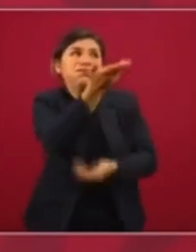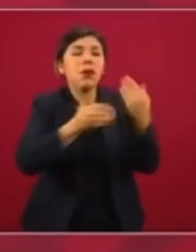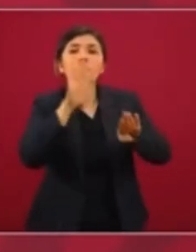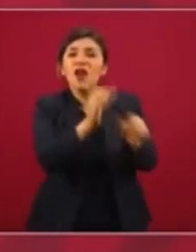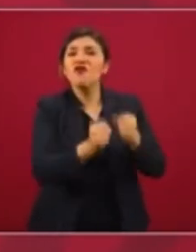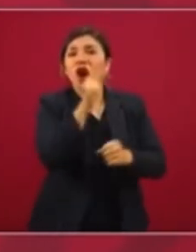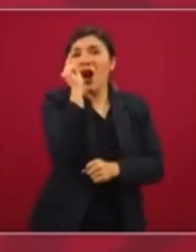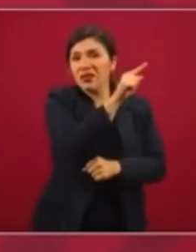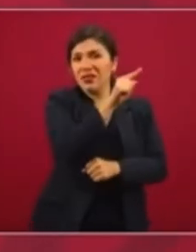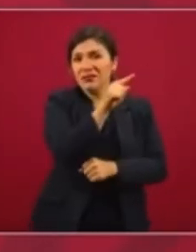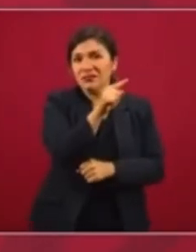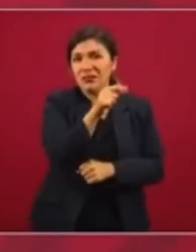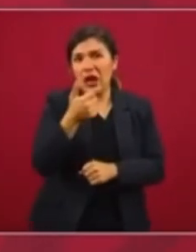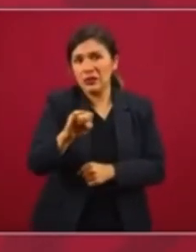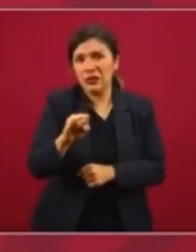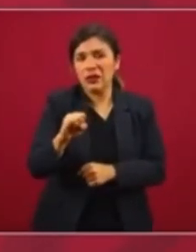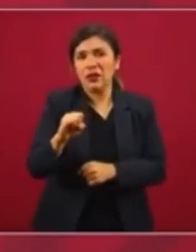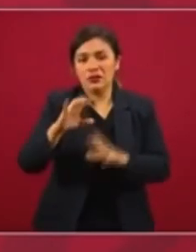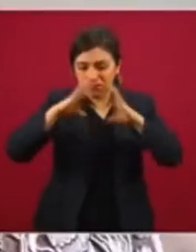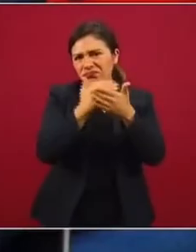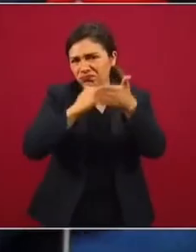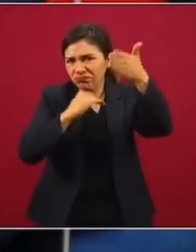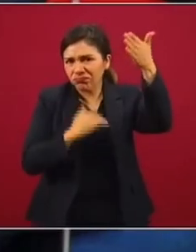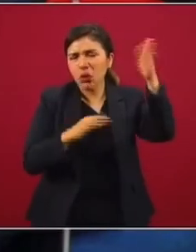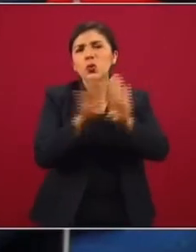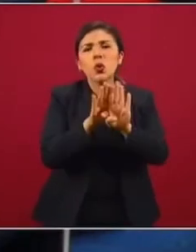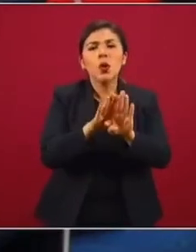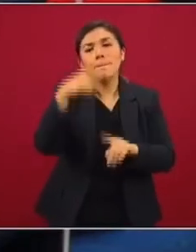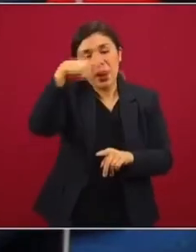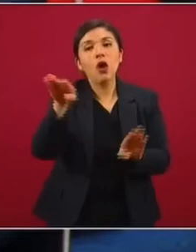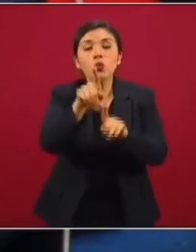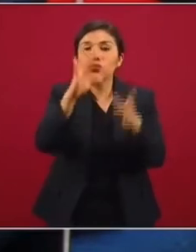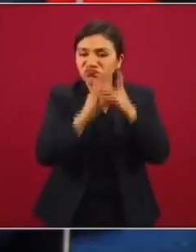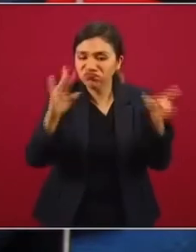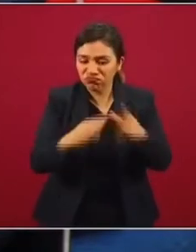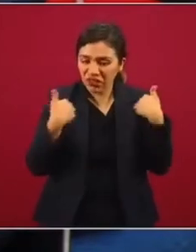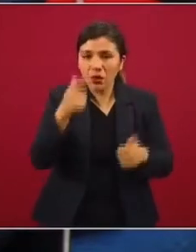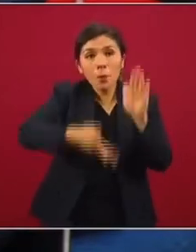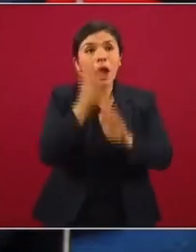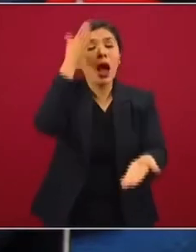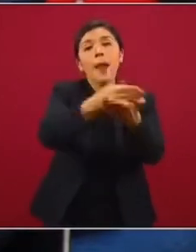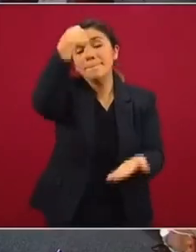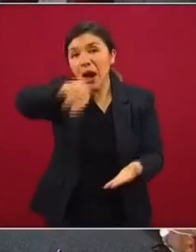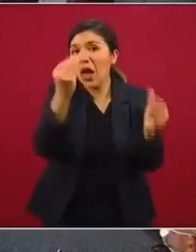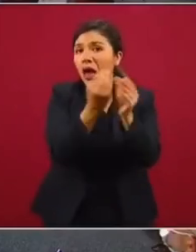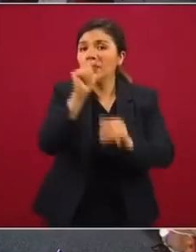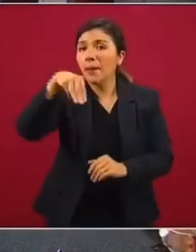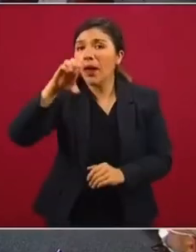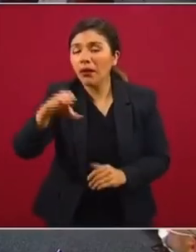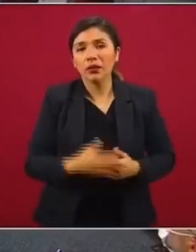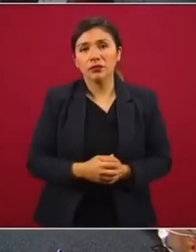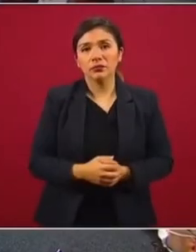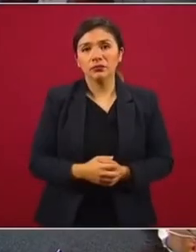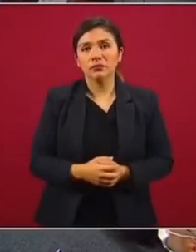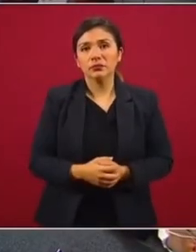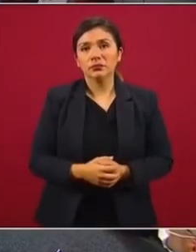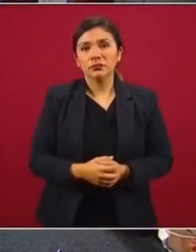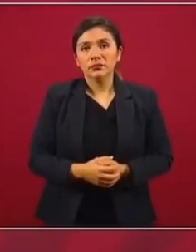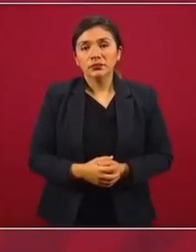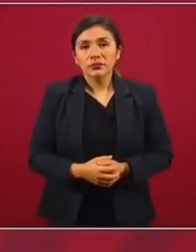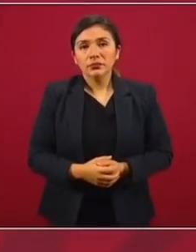del hemisferio. ¿De las agendas? O sea, para que deje muy claro que usted va por el TEMIC. No, pues va a ser una